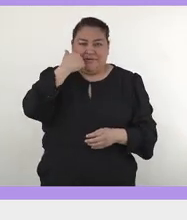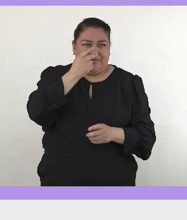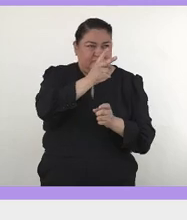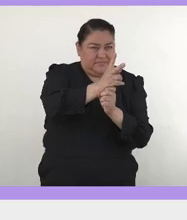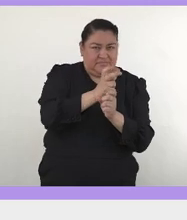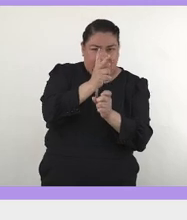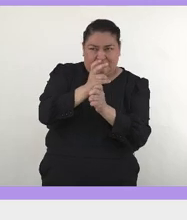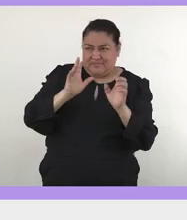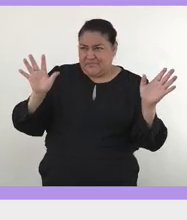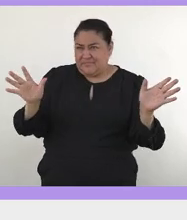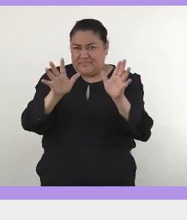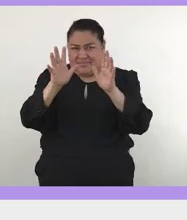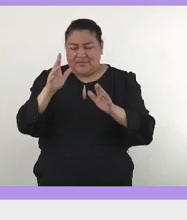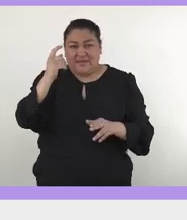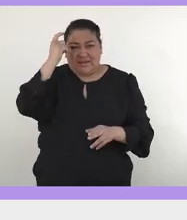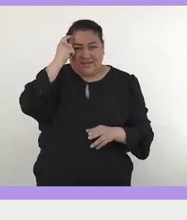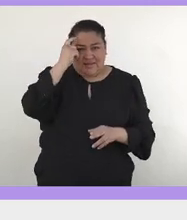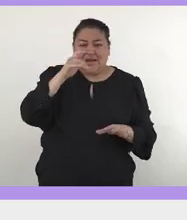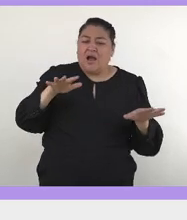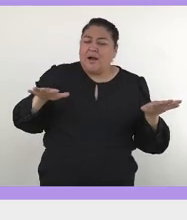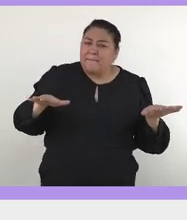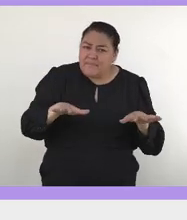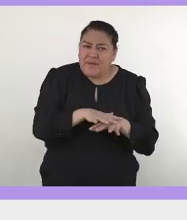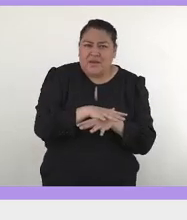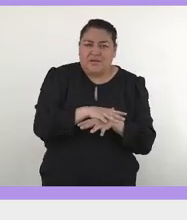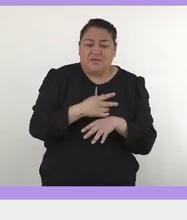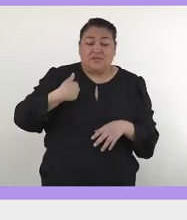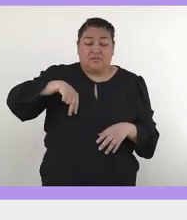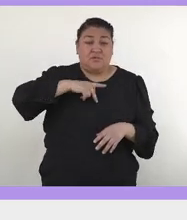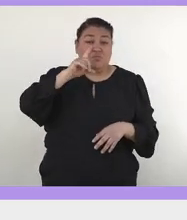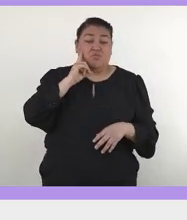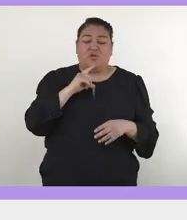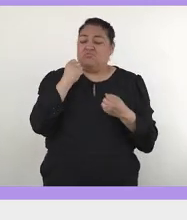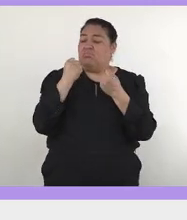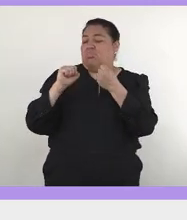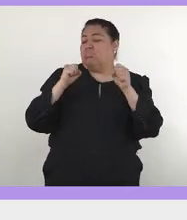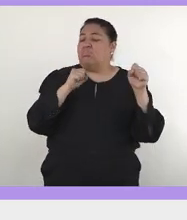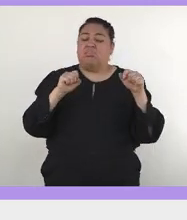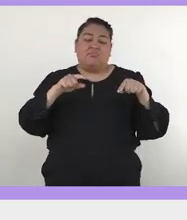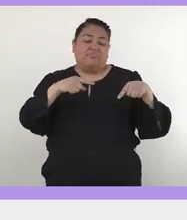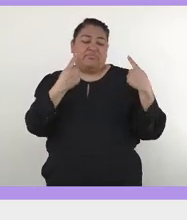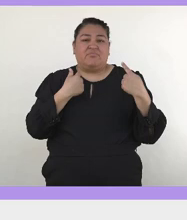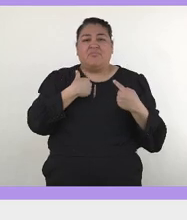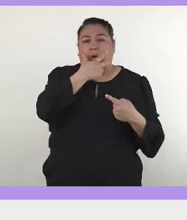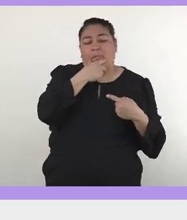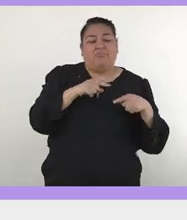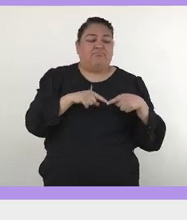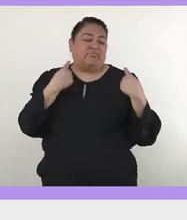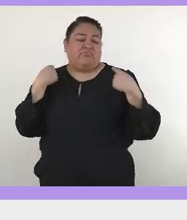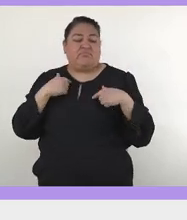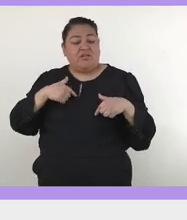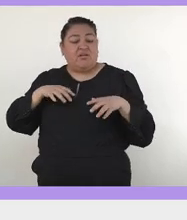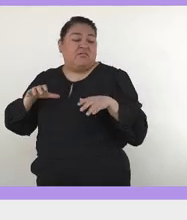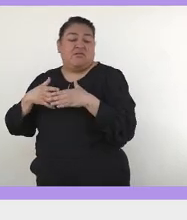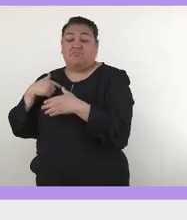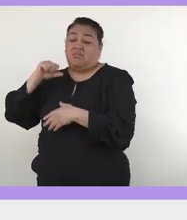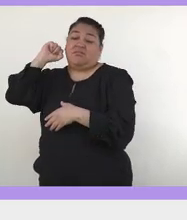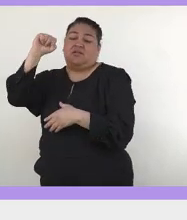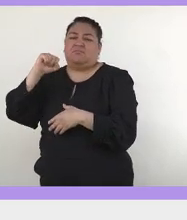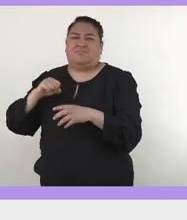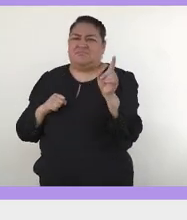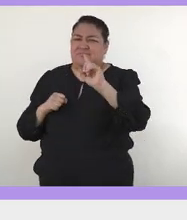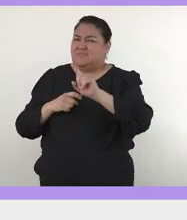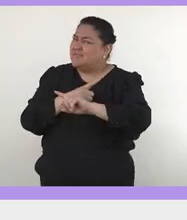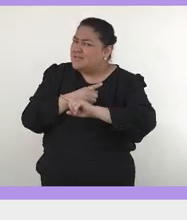a que cambiemos las narrativas. Nosotros no estamos peleadas, ni entre nosotras, ni con ustedes. Nosotros lo que queremos es equilibrar